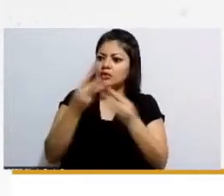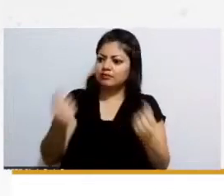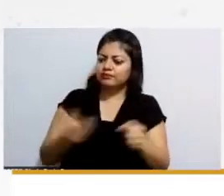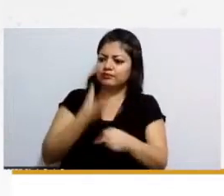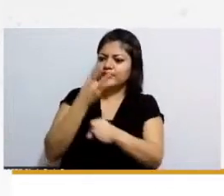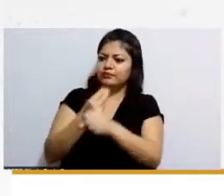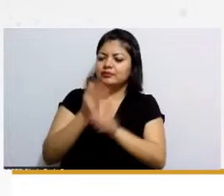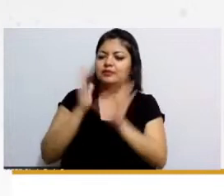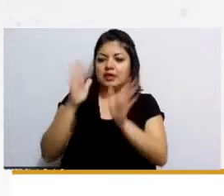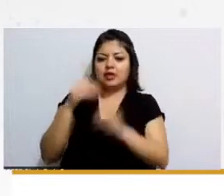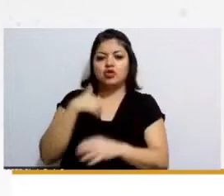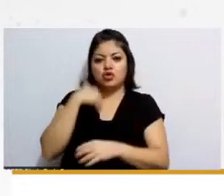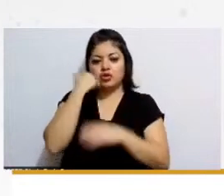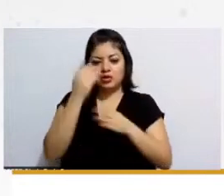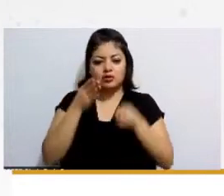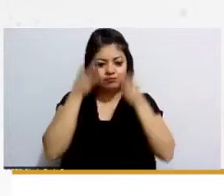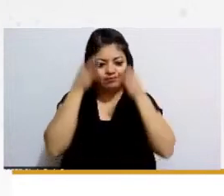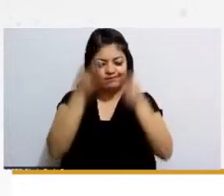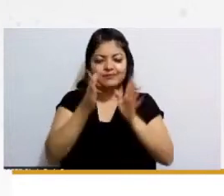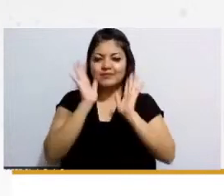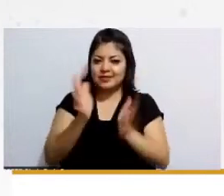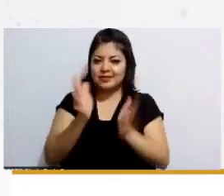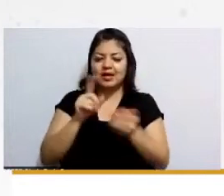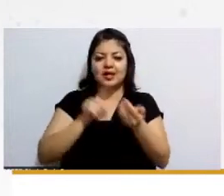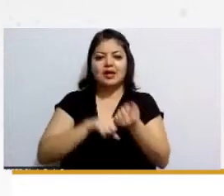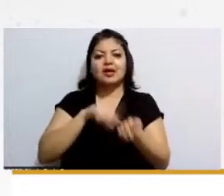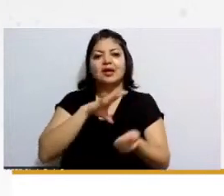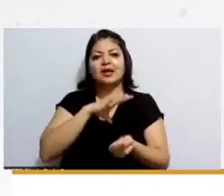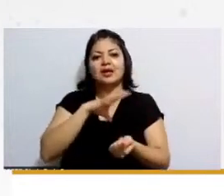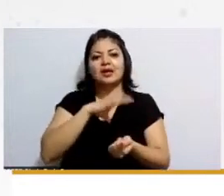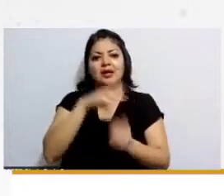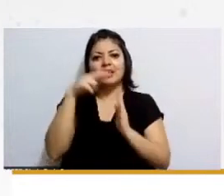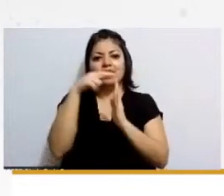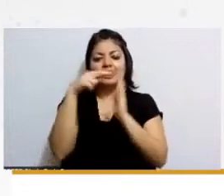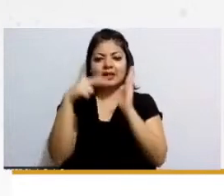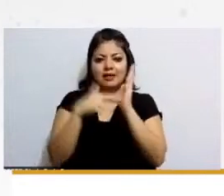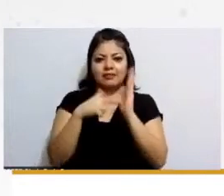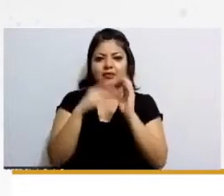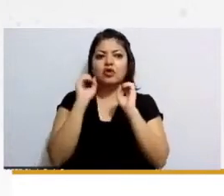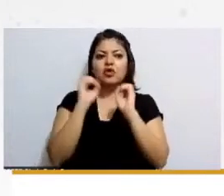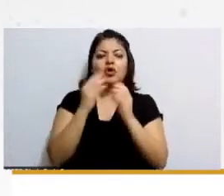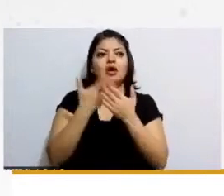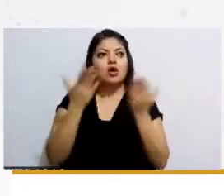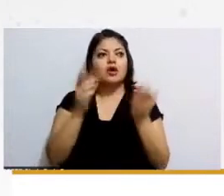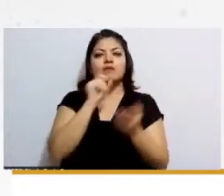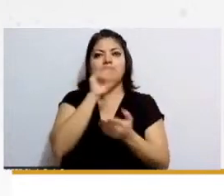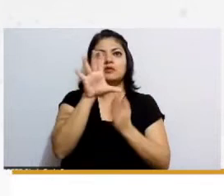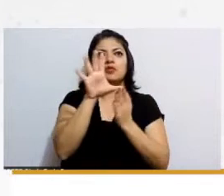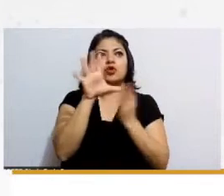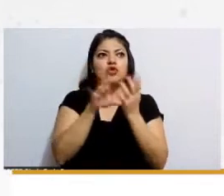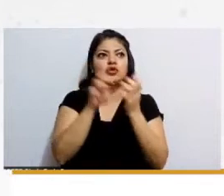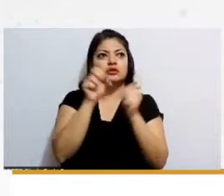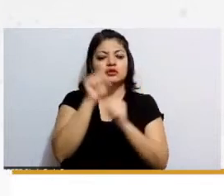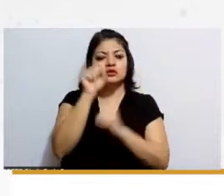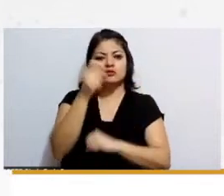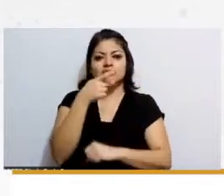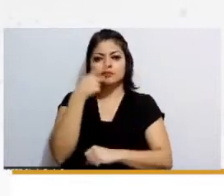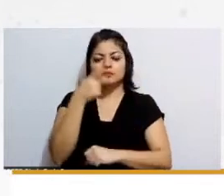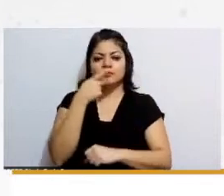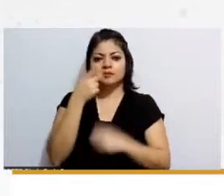materia sobre las reglas y sobre las los escenarios constitucionales de litigia a los que se requiere el cuaderno